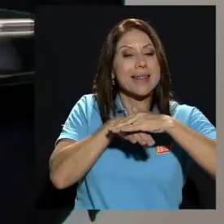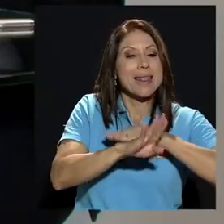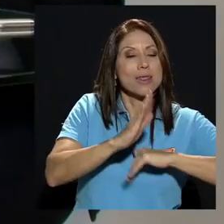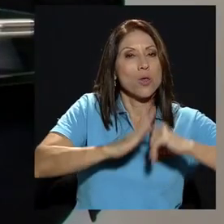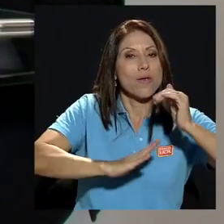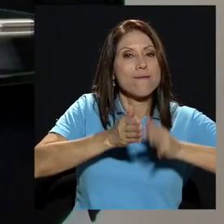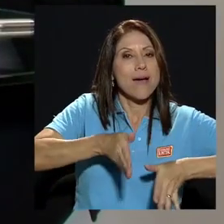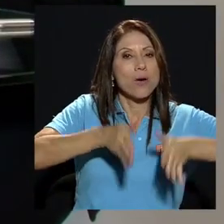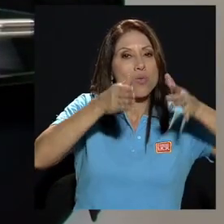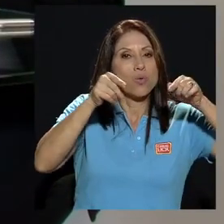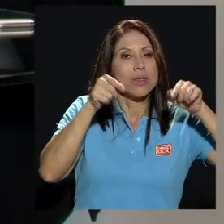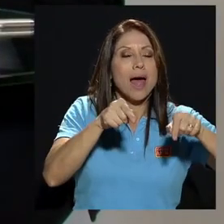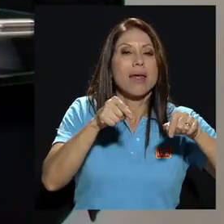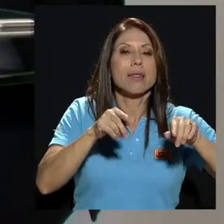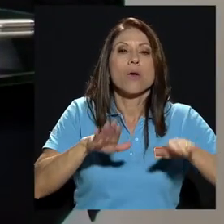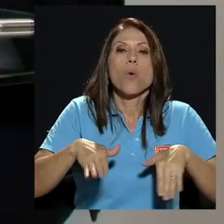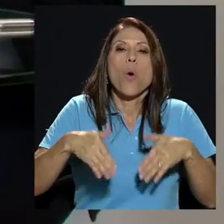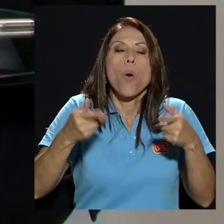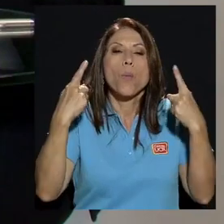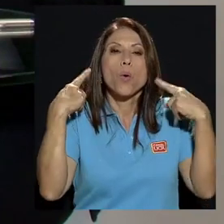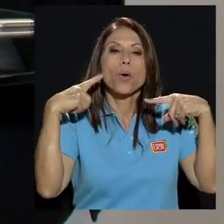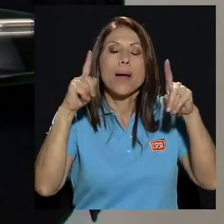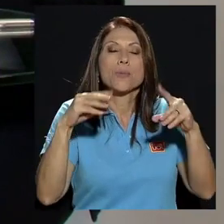como logramos mayor